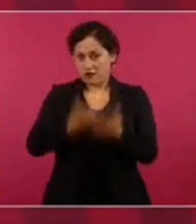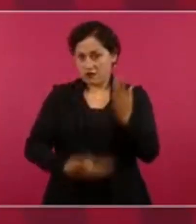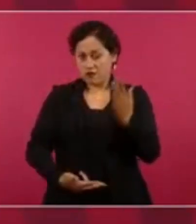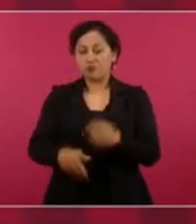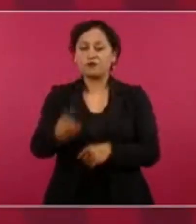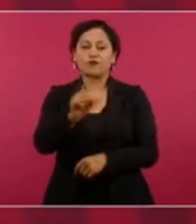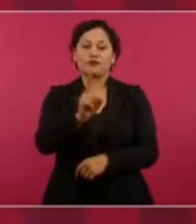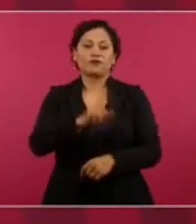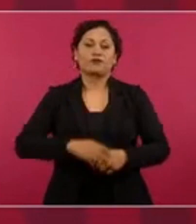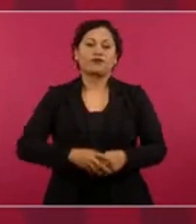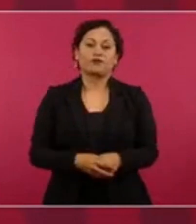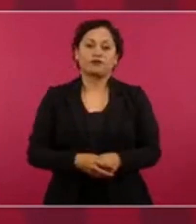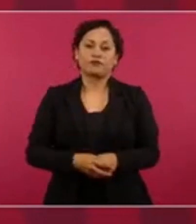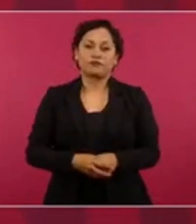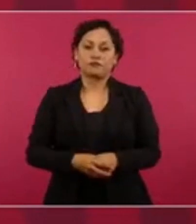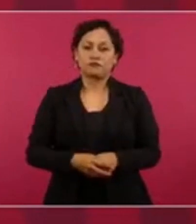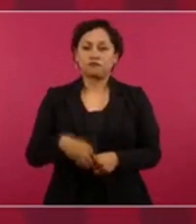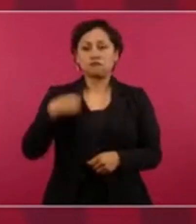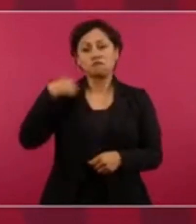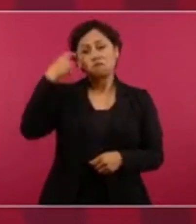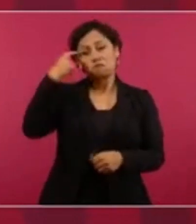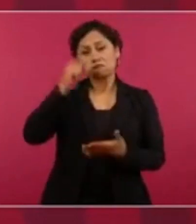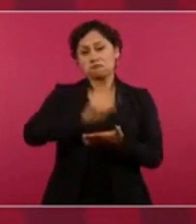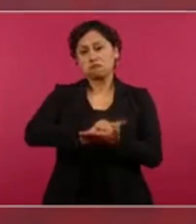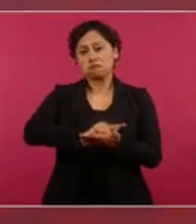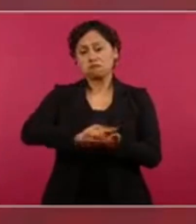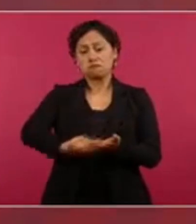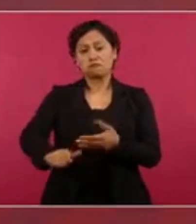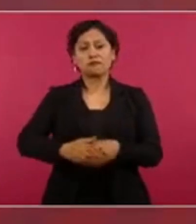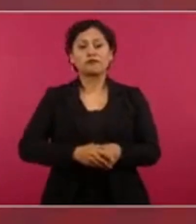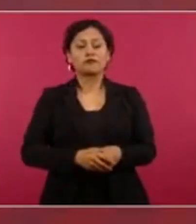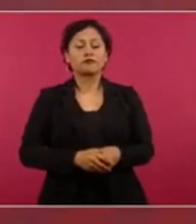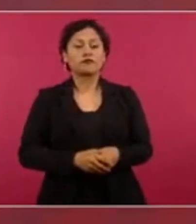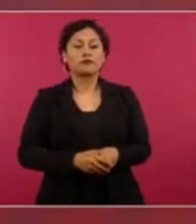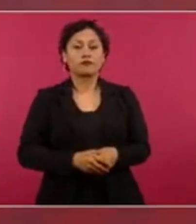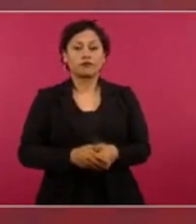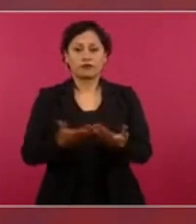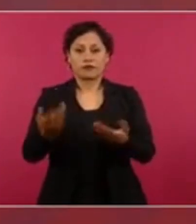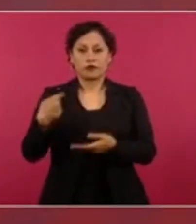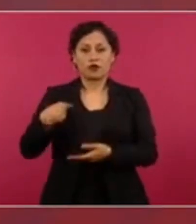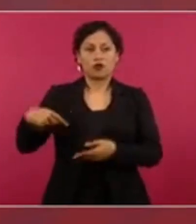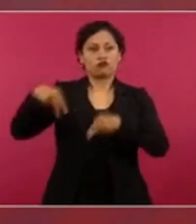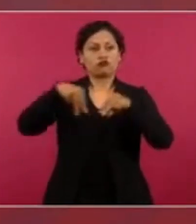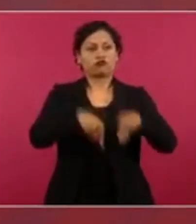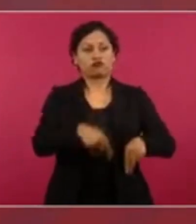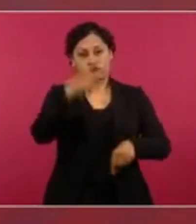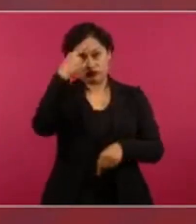si tengo mi conciencia tranquila, si estoy aquí para transformar.